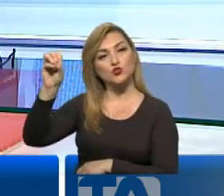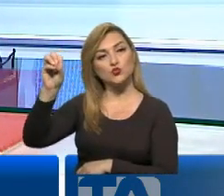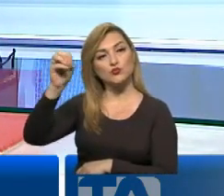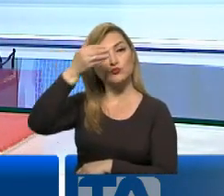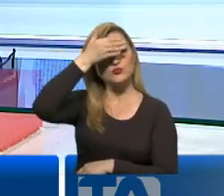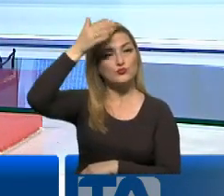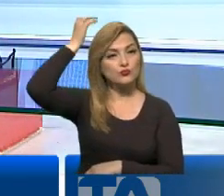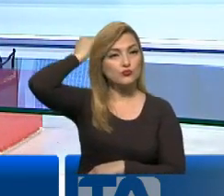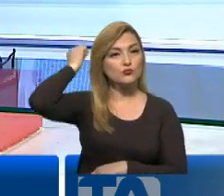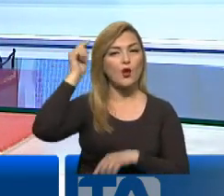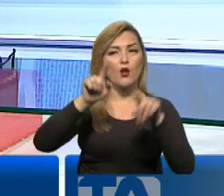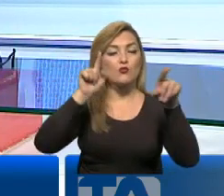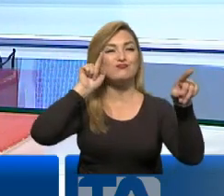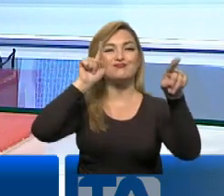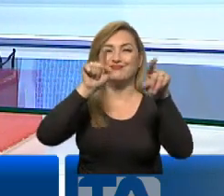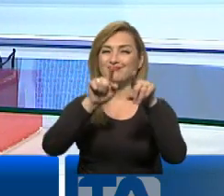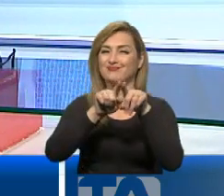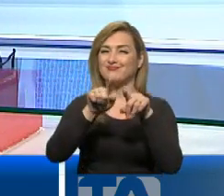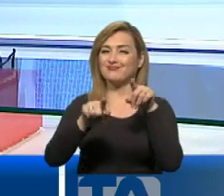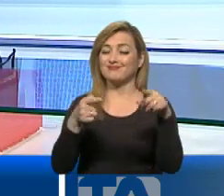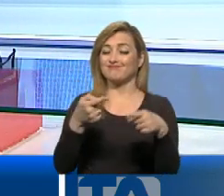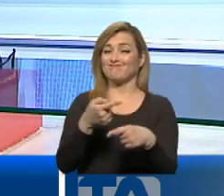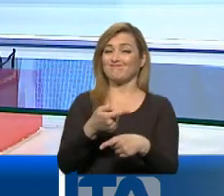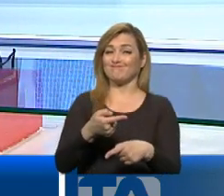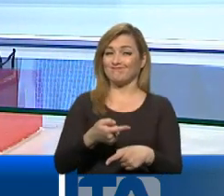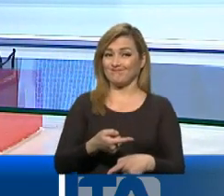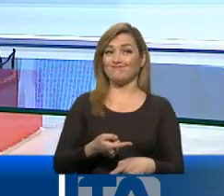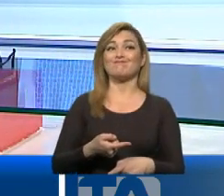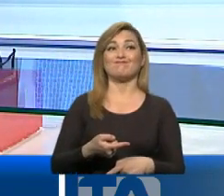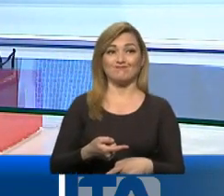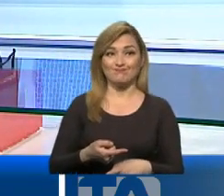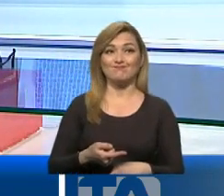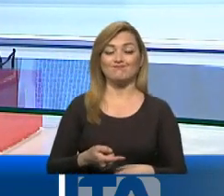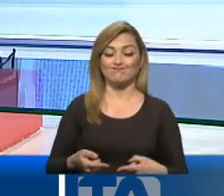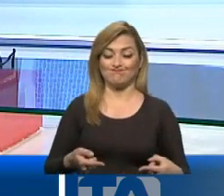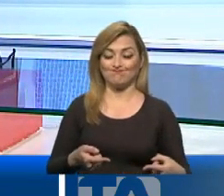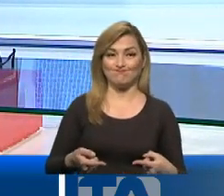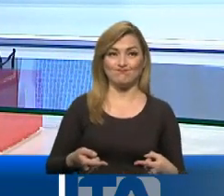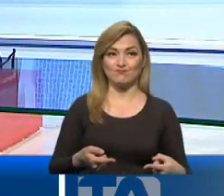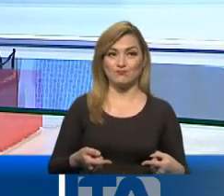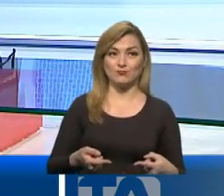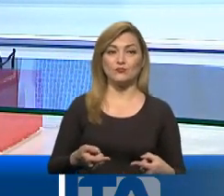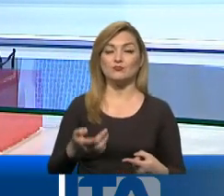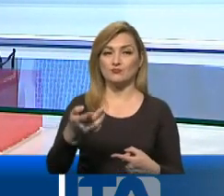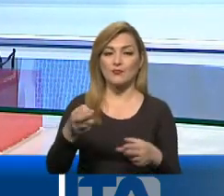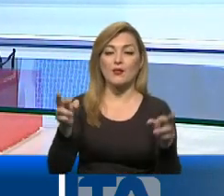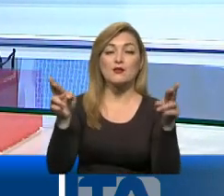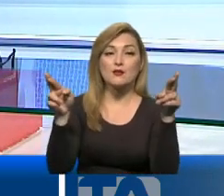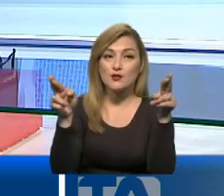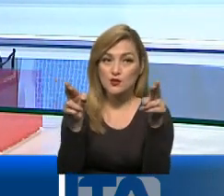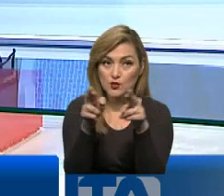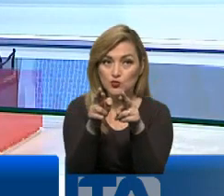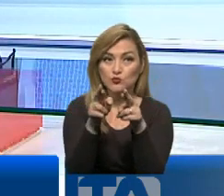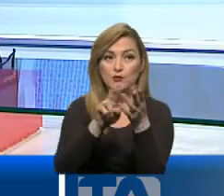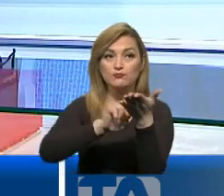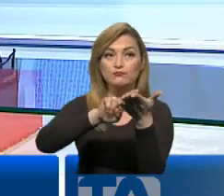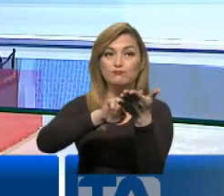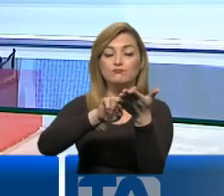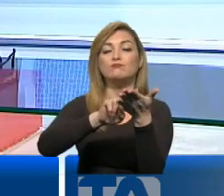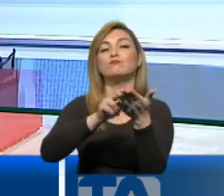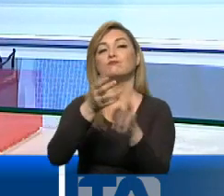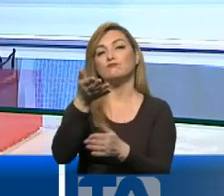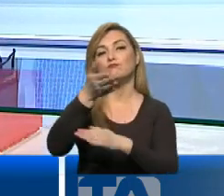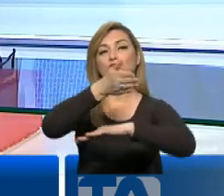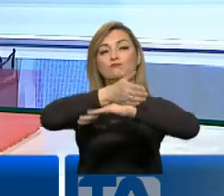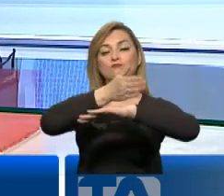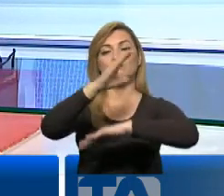común en algunos argumentos, pero también protagonizaron un momento de confrontación. Aquí un extracto de la reunión de los presidenciables